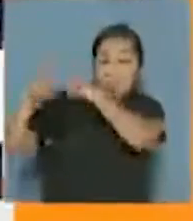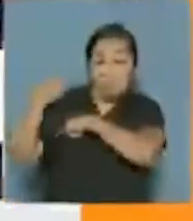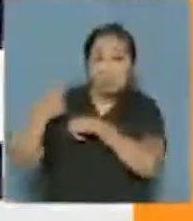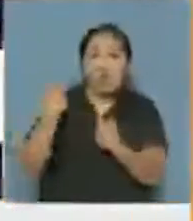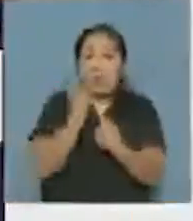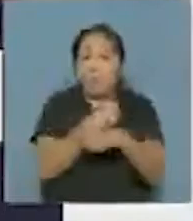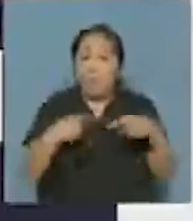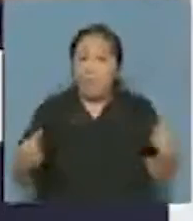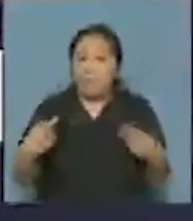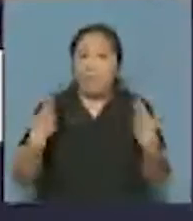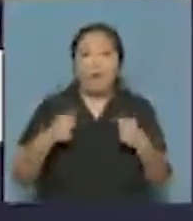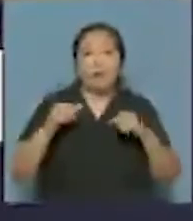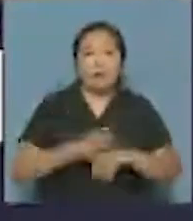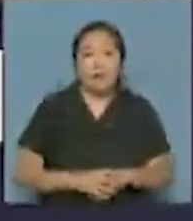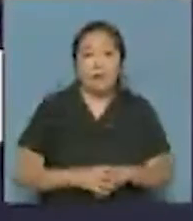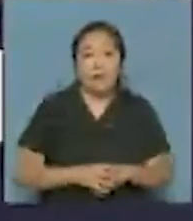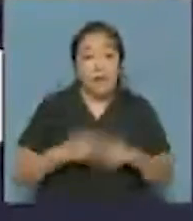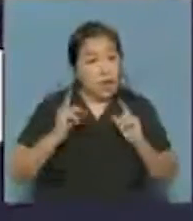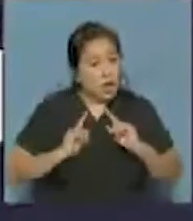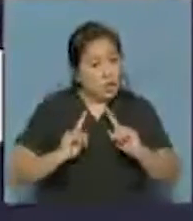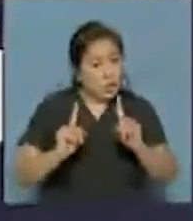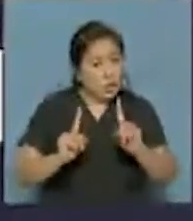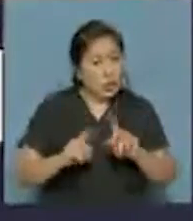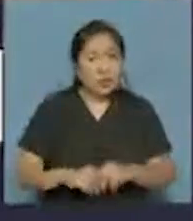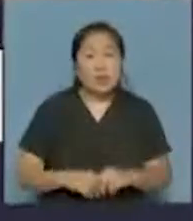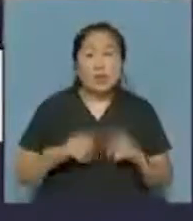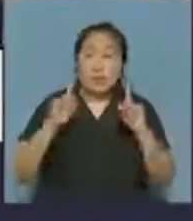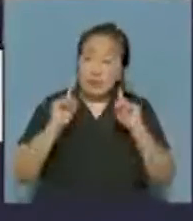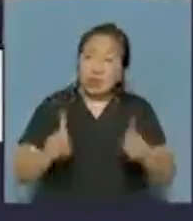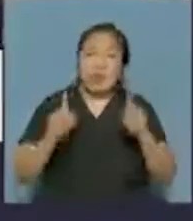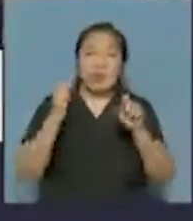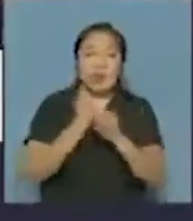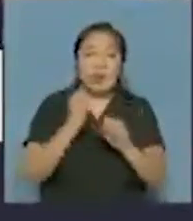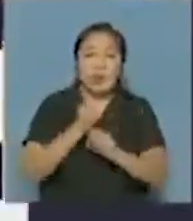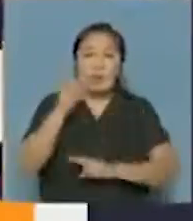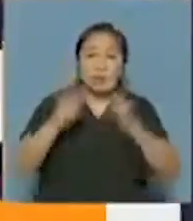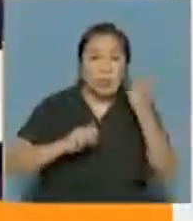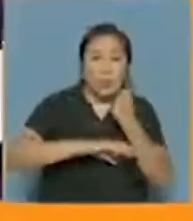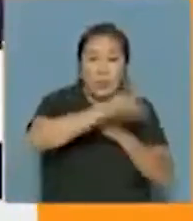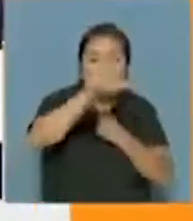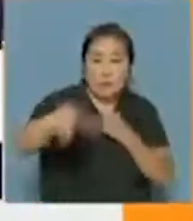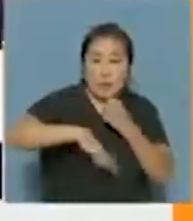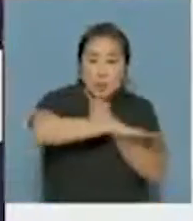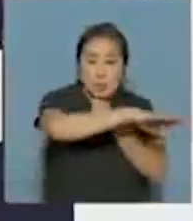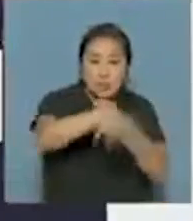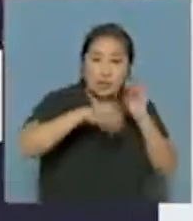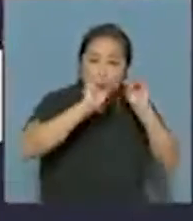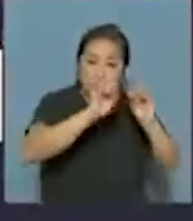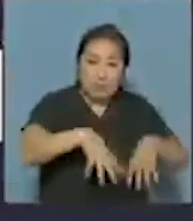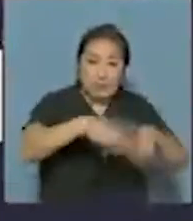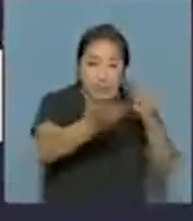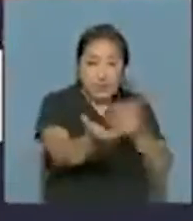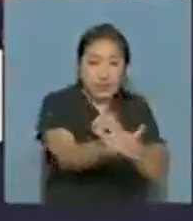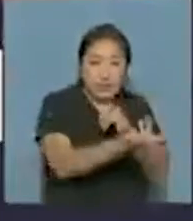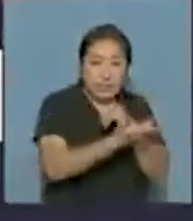que hay que hacerlo. Es decir, que la campaña está en pie, digamos. La campaña está en pie con algunos productores que ya están empezando a cosechar.